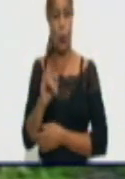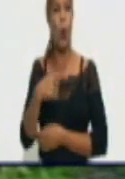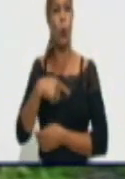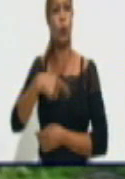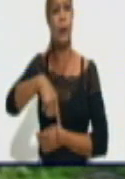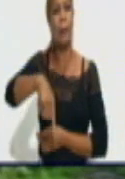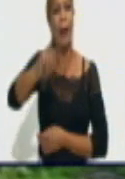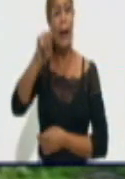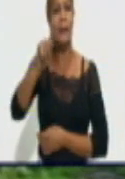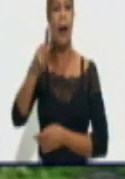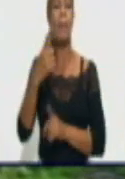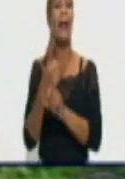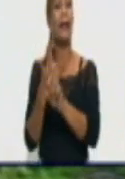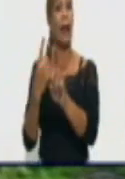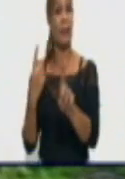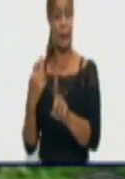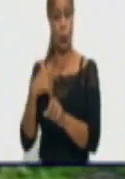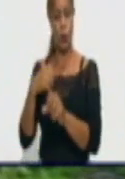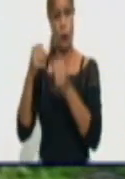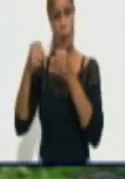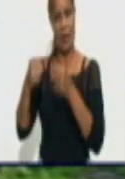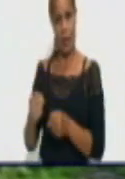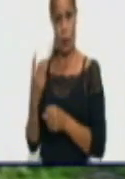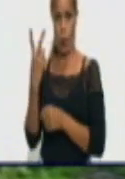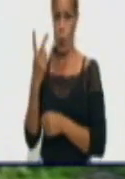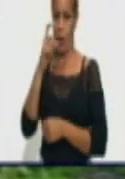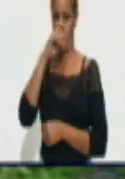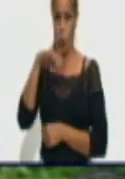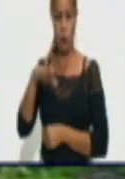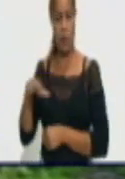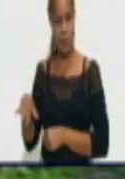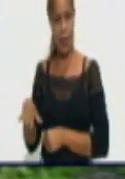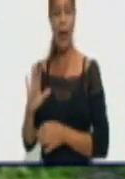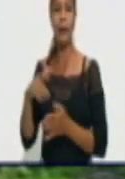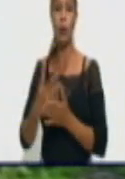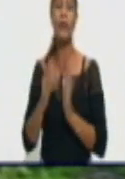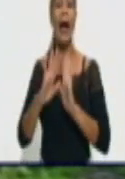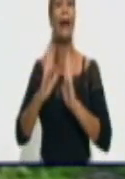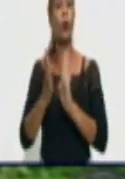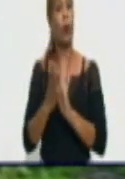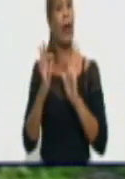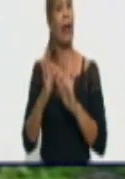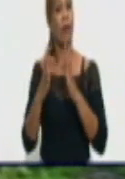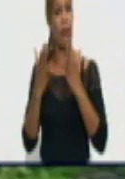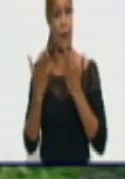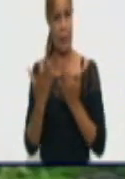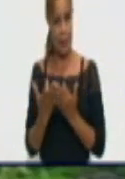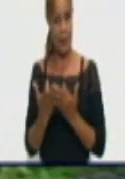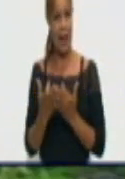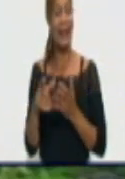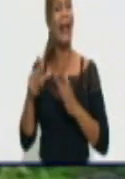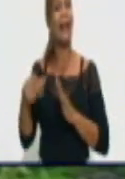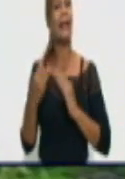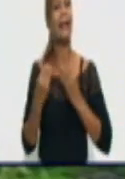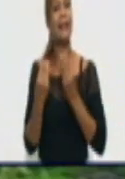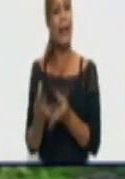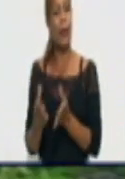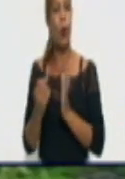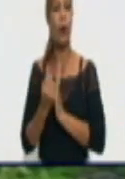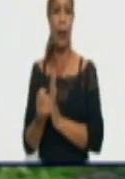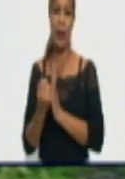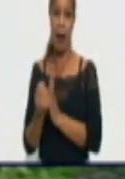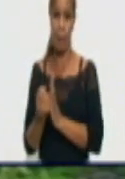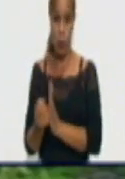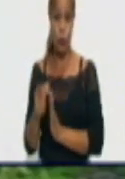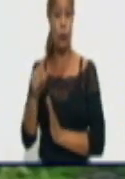que yo me quedo con sus hijas. A toda la familia que tuvo que ver con el apoyo a la familia